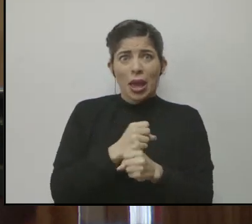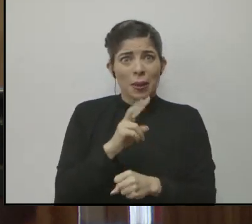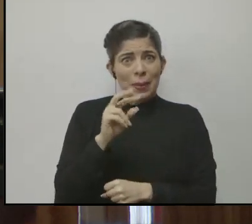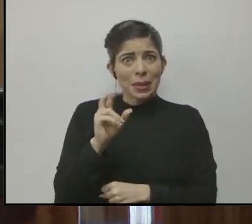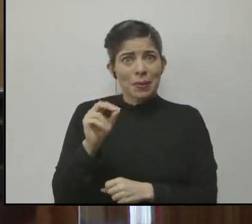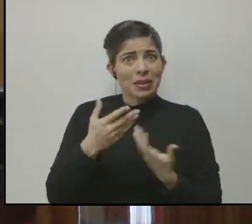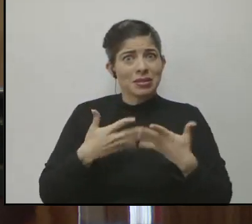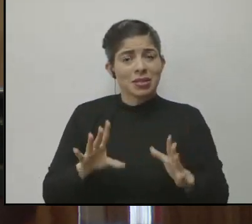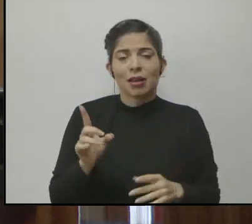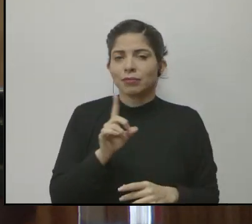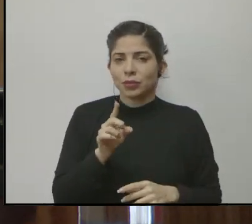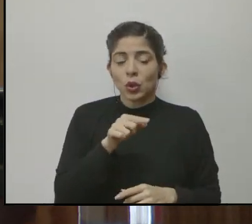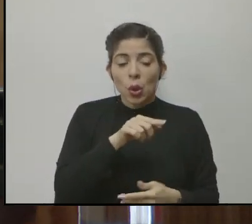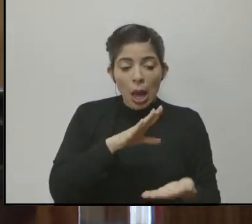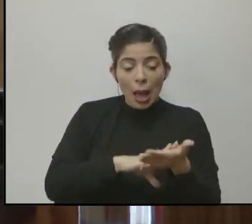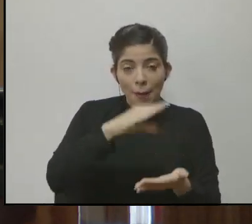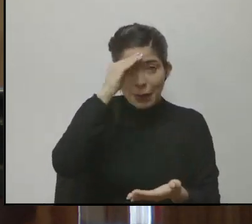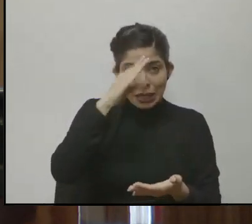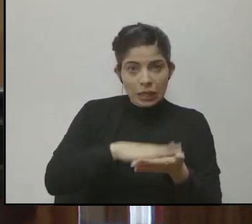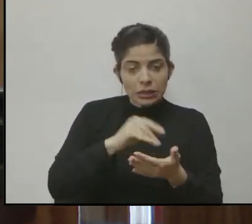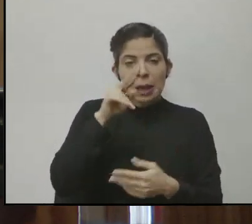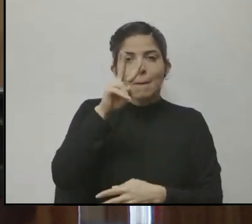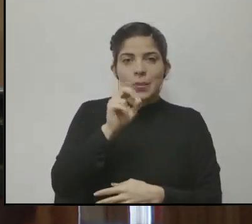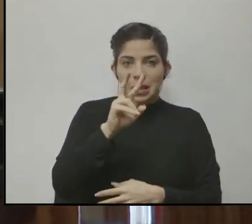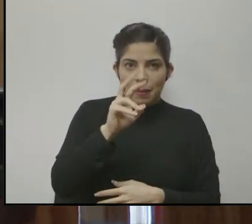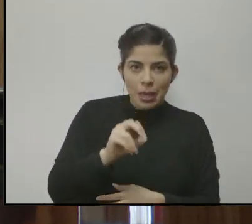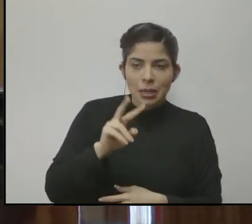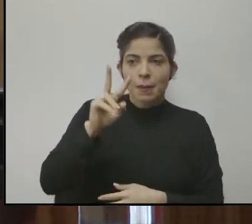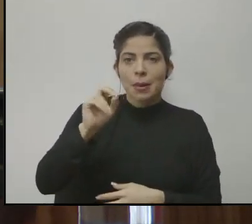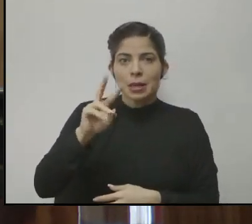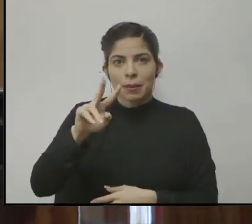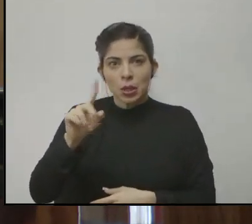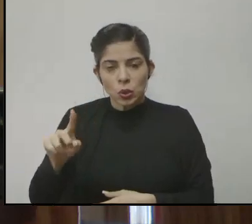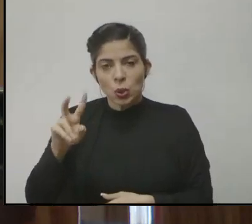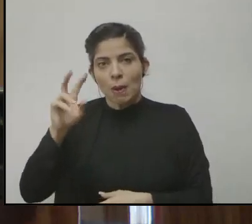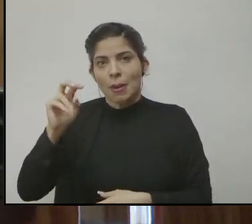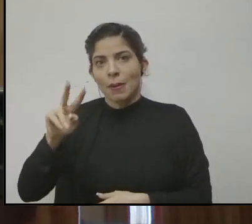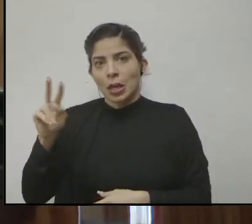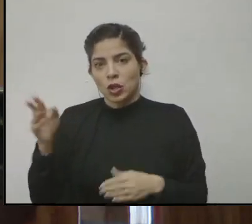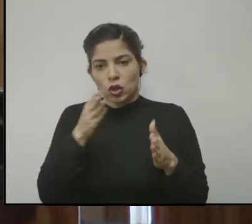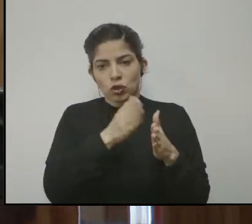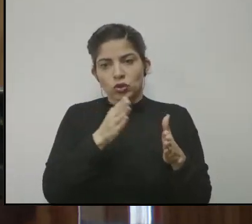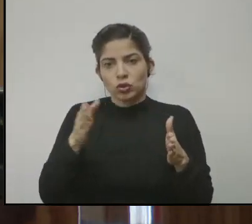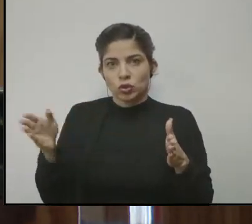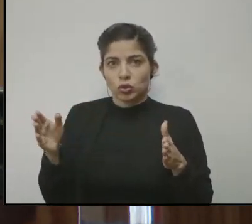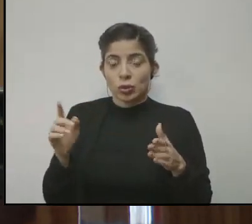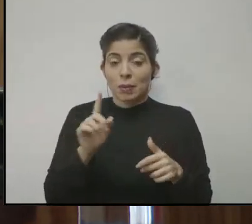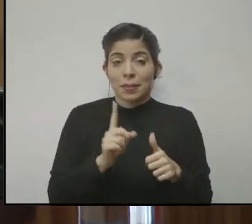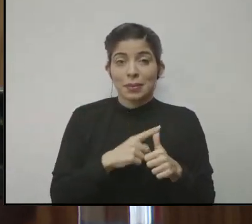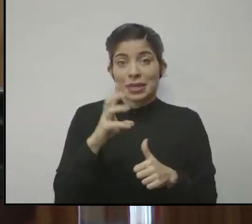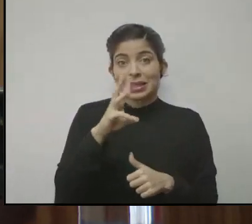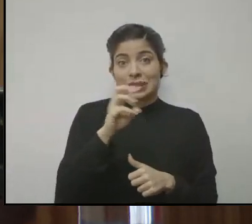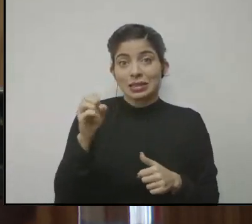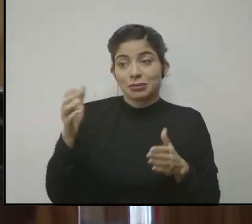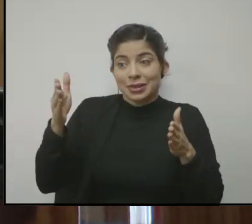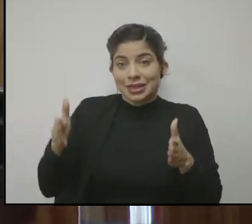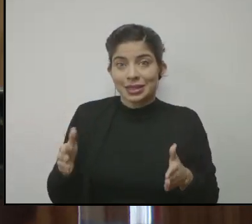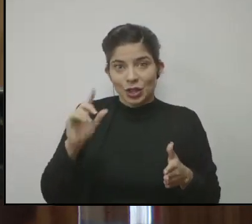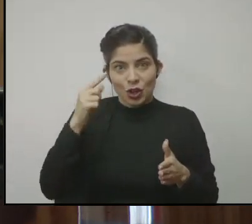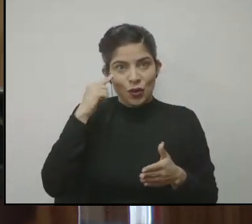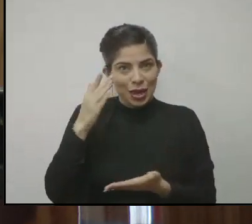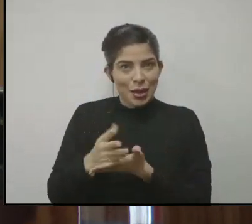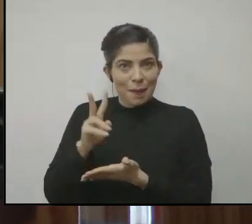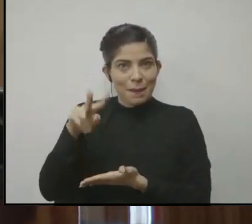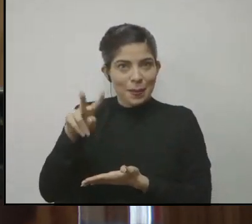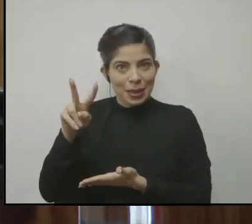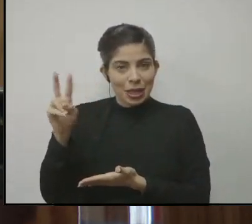ir mediando esos aprendizajes en el 2021 y el 2022, señor Presidente. El primer semestre que nos corresponde a esta administración